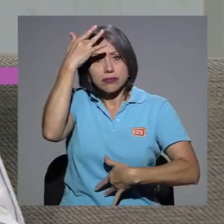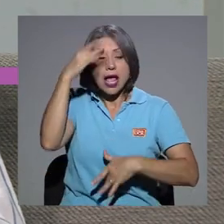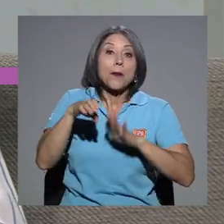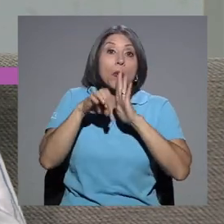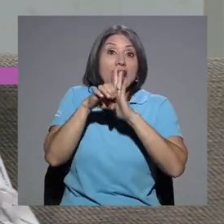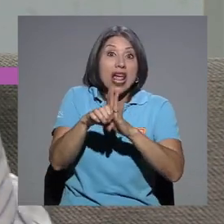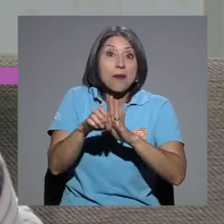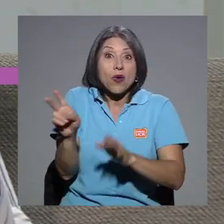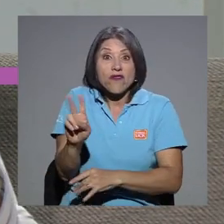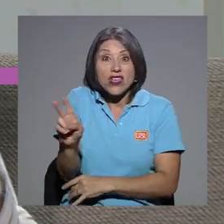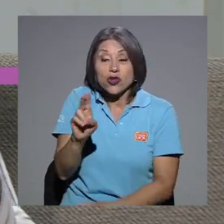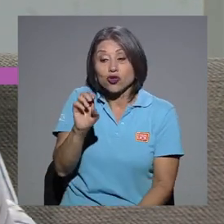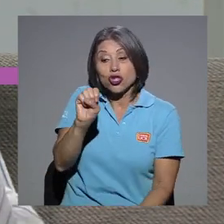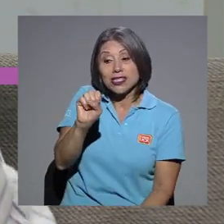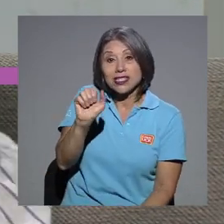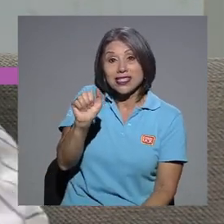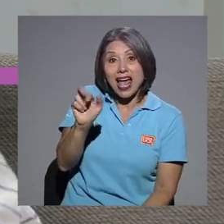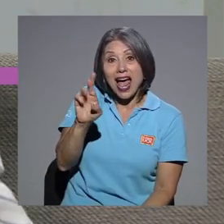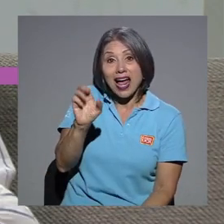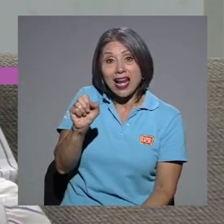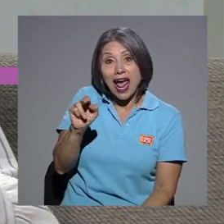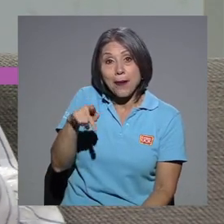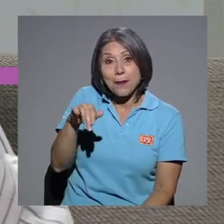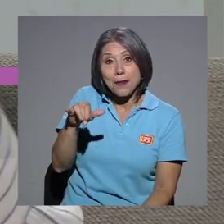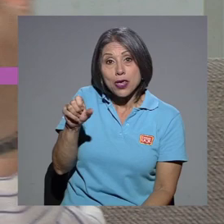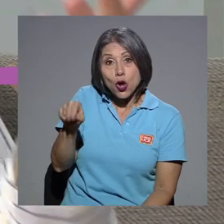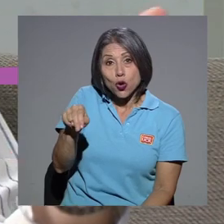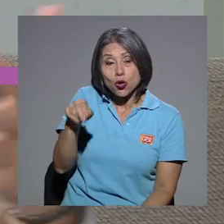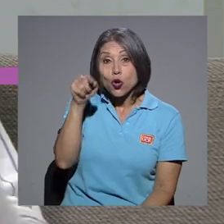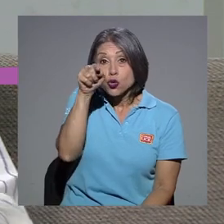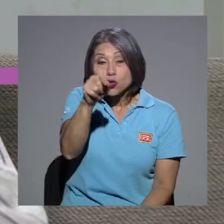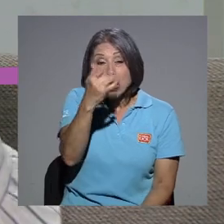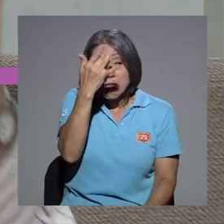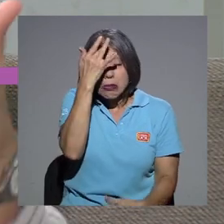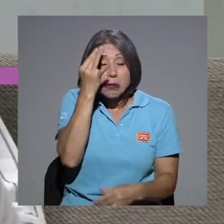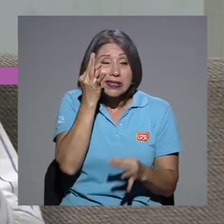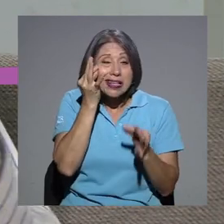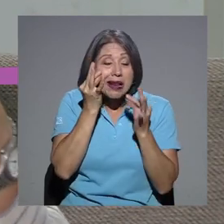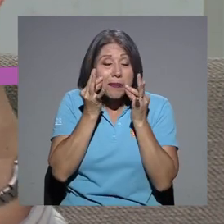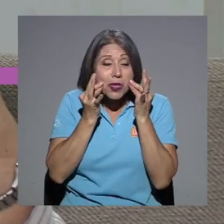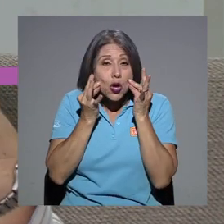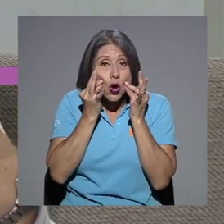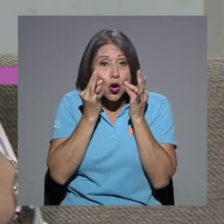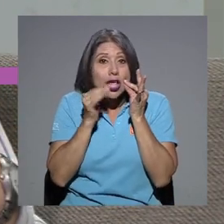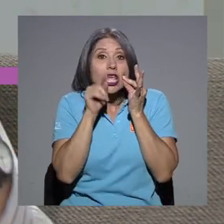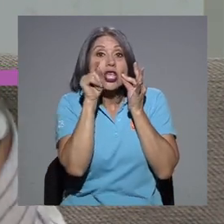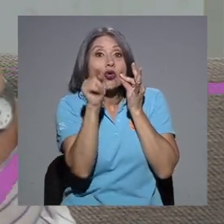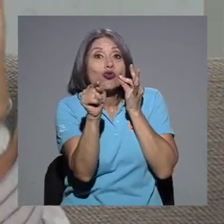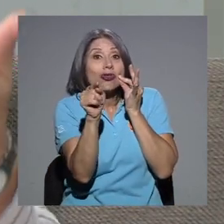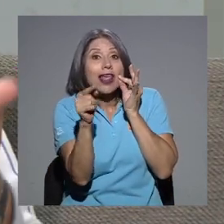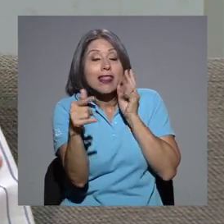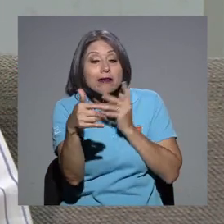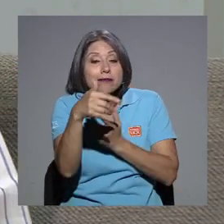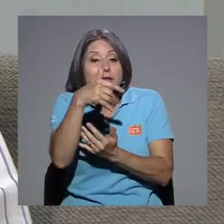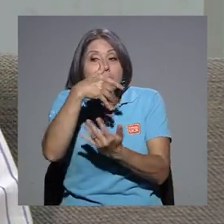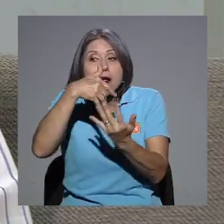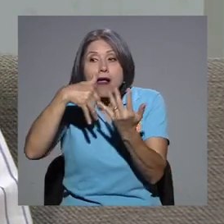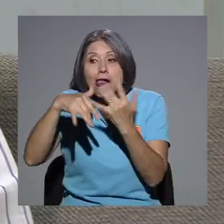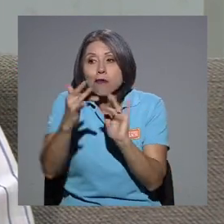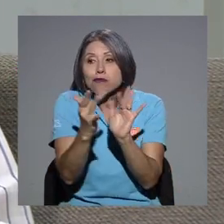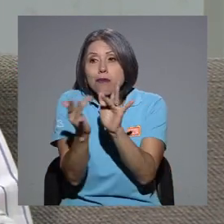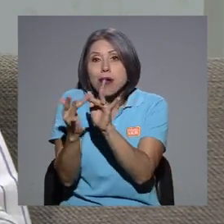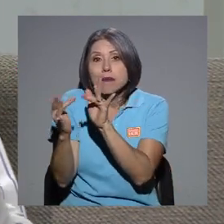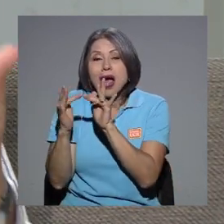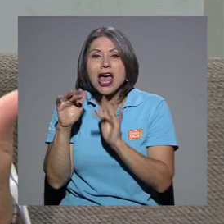si usted tiene el sarampión y entra en contacto con personas, de 12 a 18 personas se pueden contagiar con el